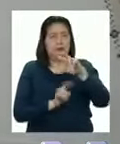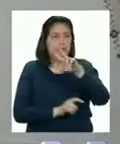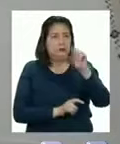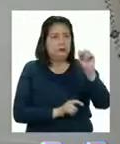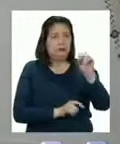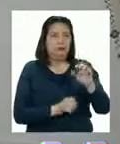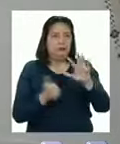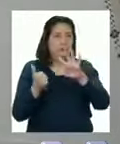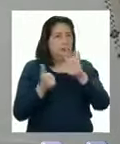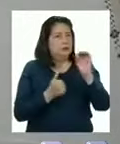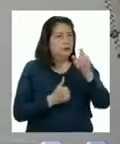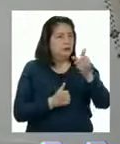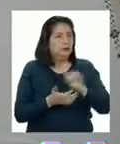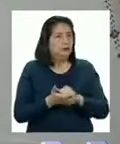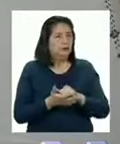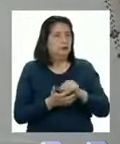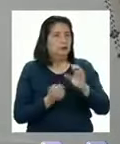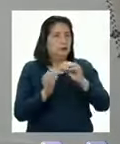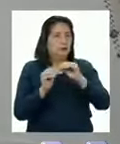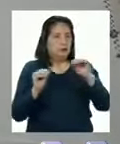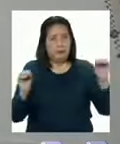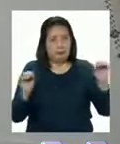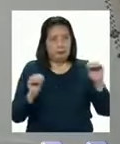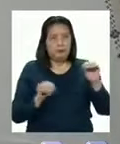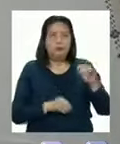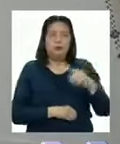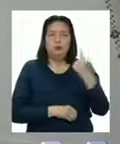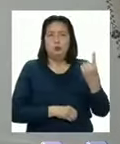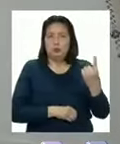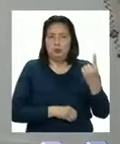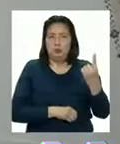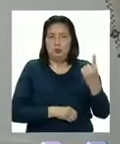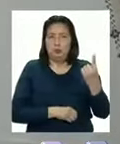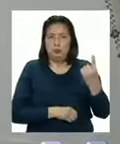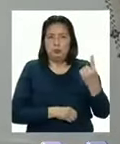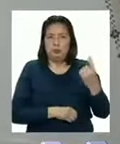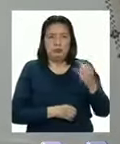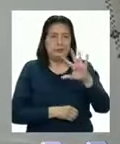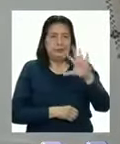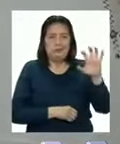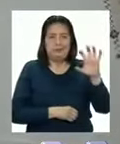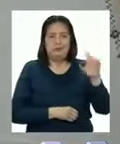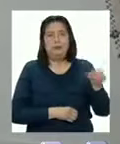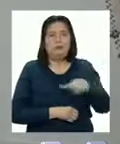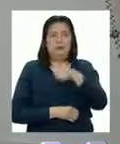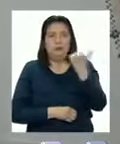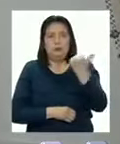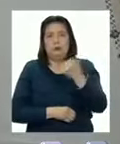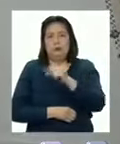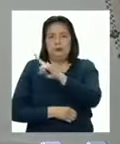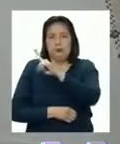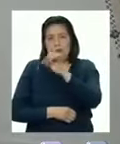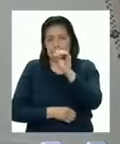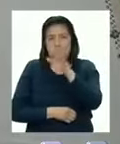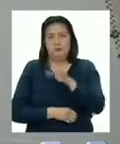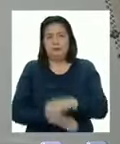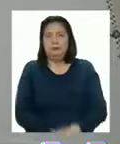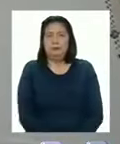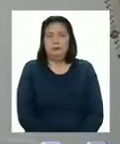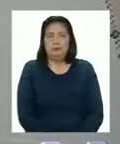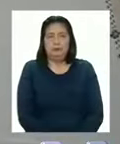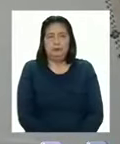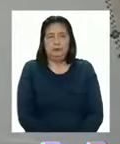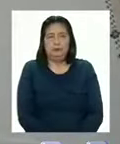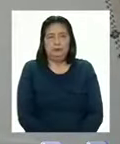trescientos es seiscientos Y las vuelvo a mover Una en la casilla del número quinientos y otra en la casilla del número cien